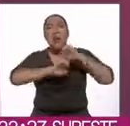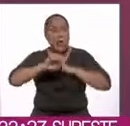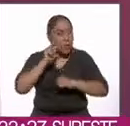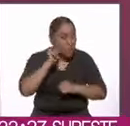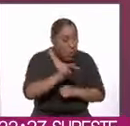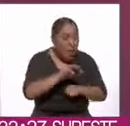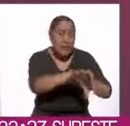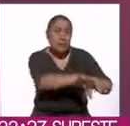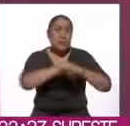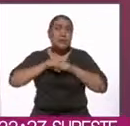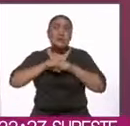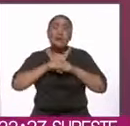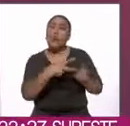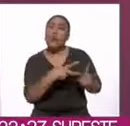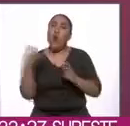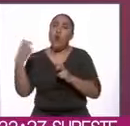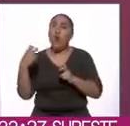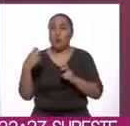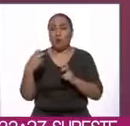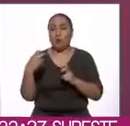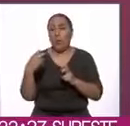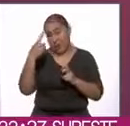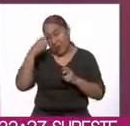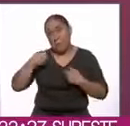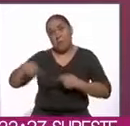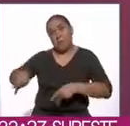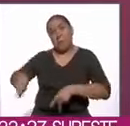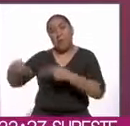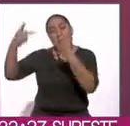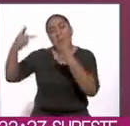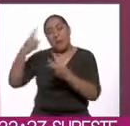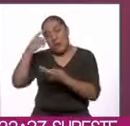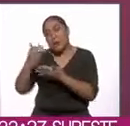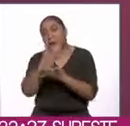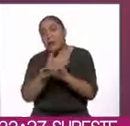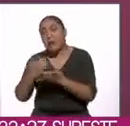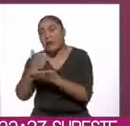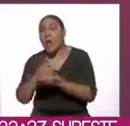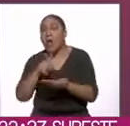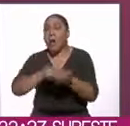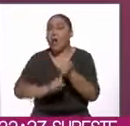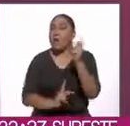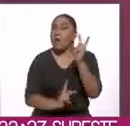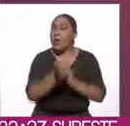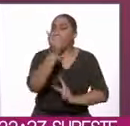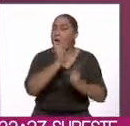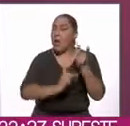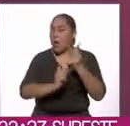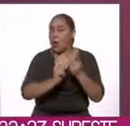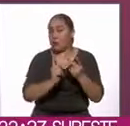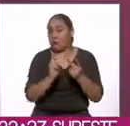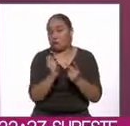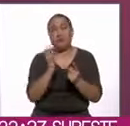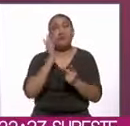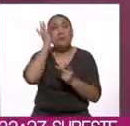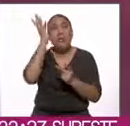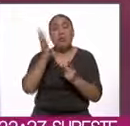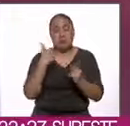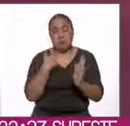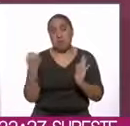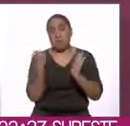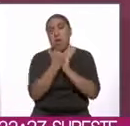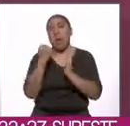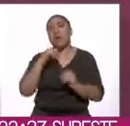el conocimiento de nuestros pueblos al capitalizar las propiedades curativas de ciertas plantas, patentándolas en otros